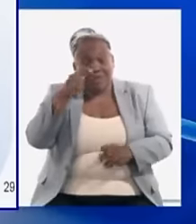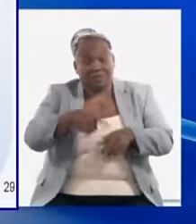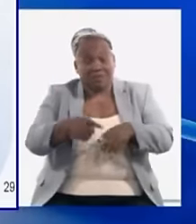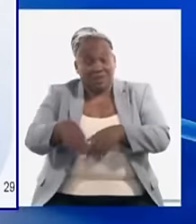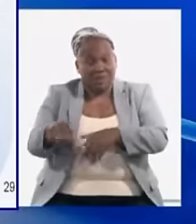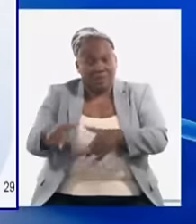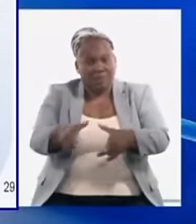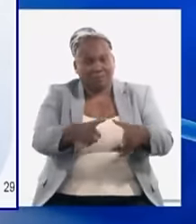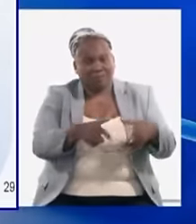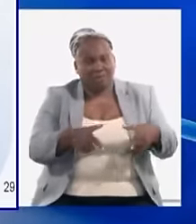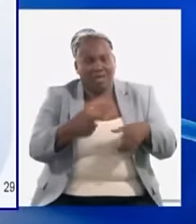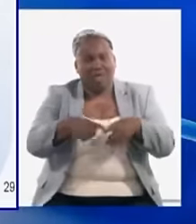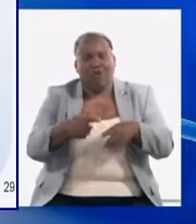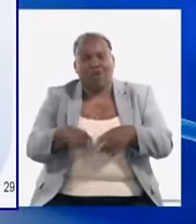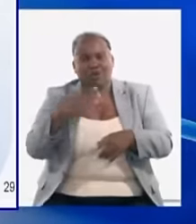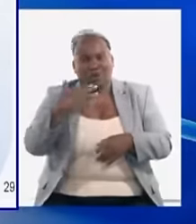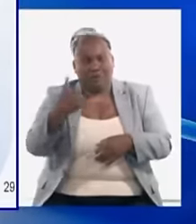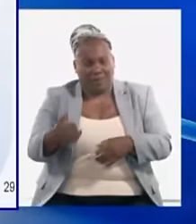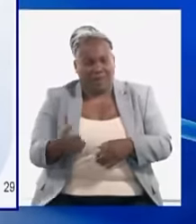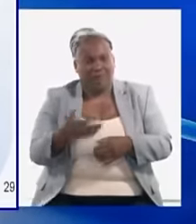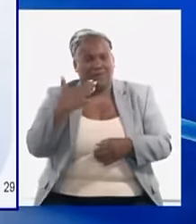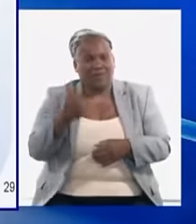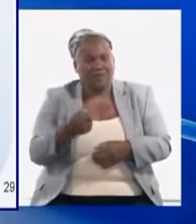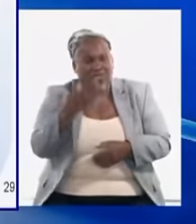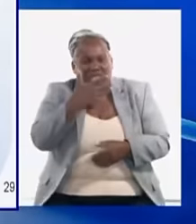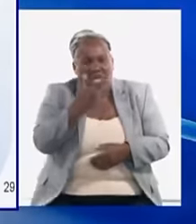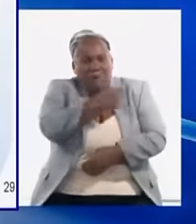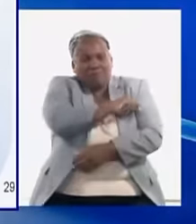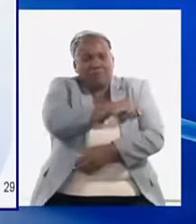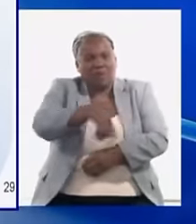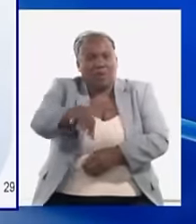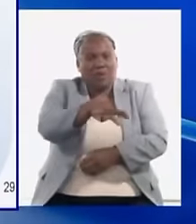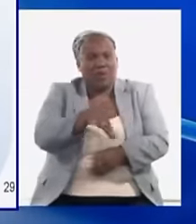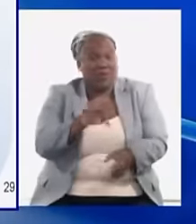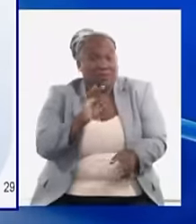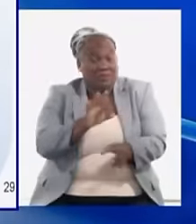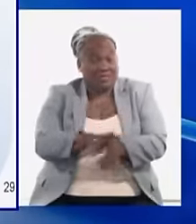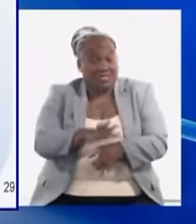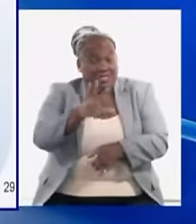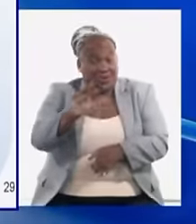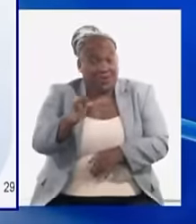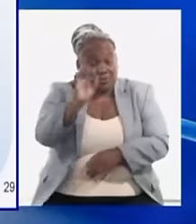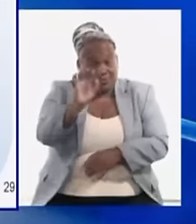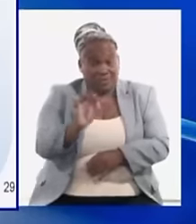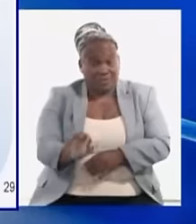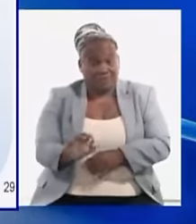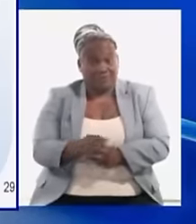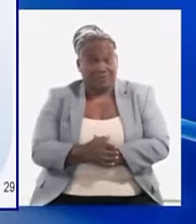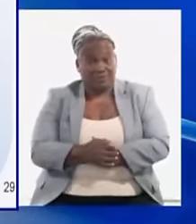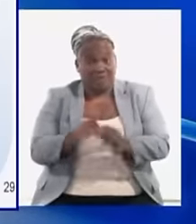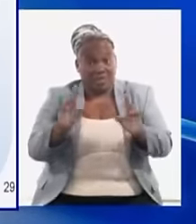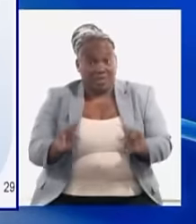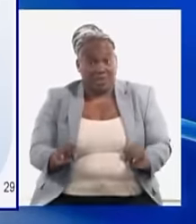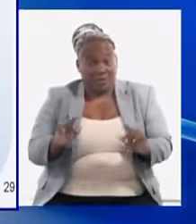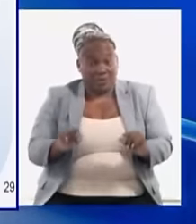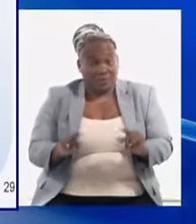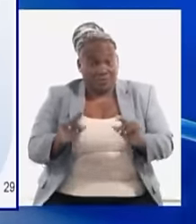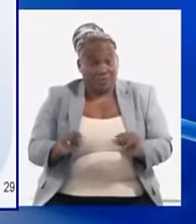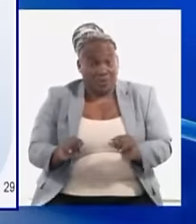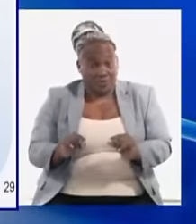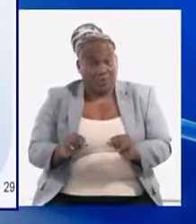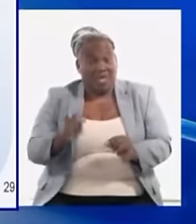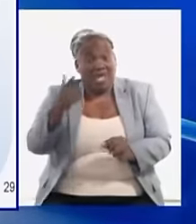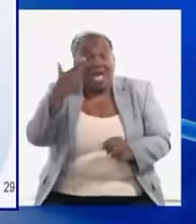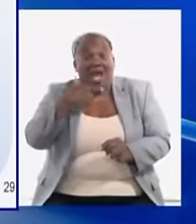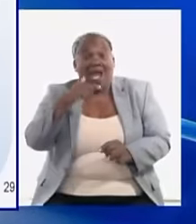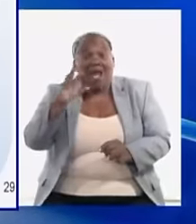bienes intermedios en beneficio de la población para empezar un 50% de disminución de esos aranceles pero si